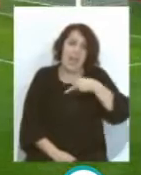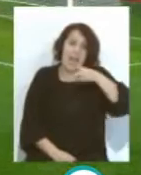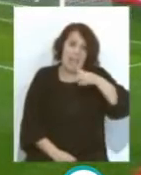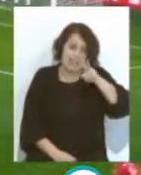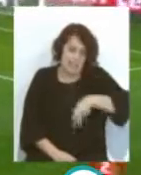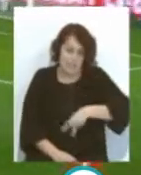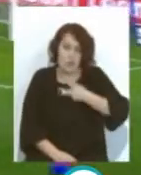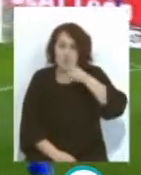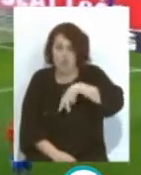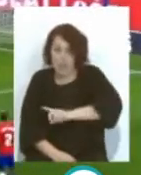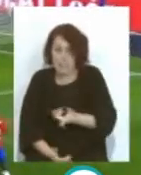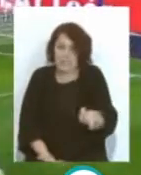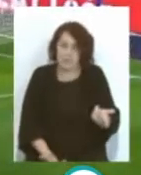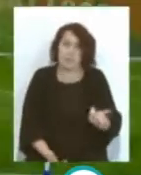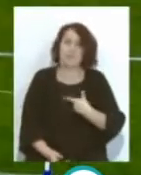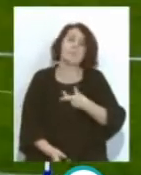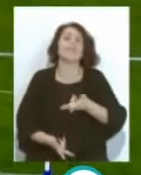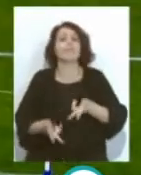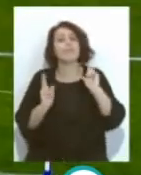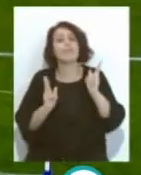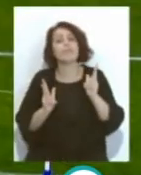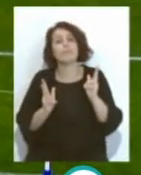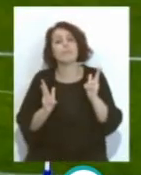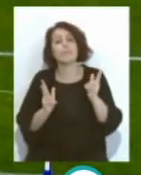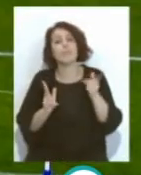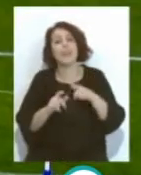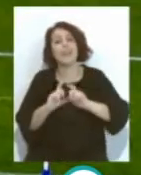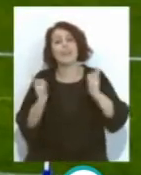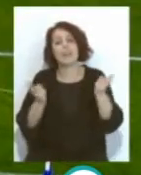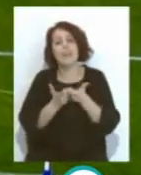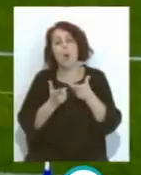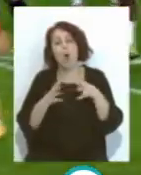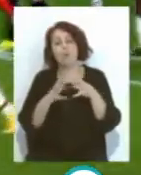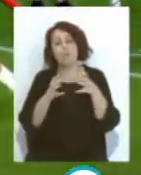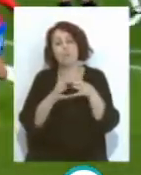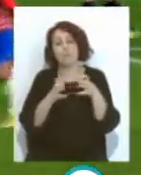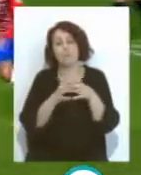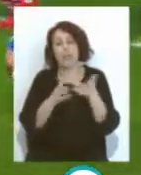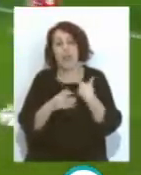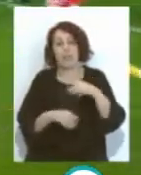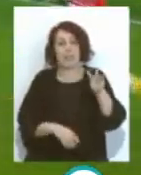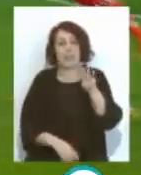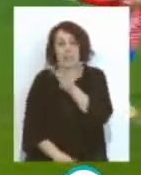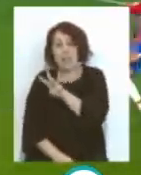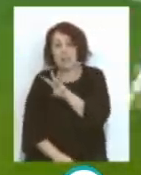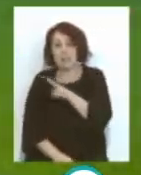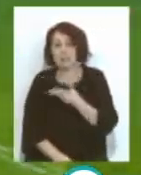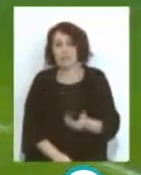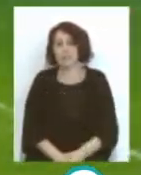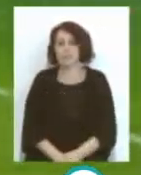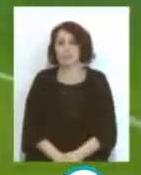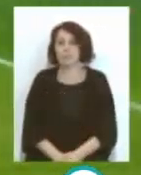digo Que Y eso permite Al equipo Granadino Ponerse a 3 a 3 Y